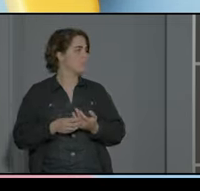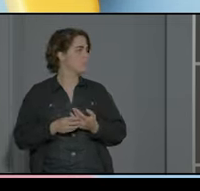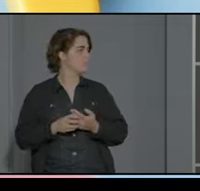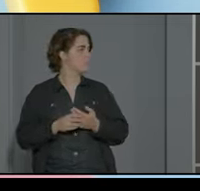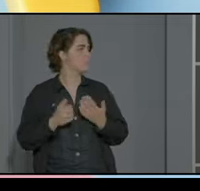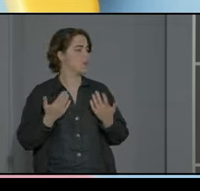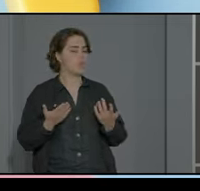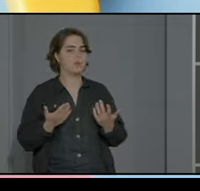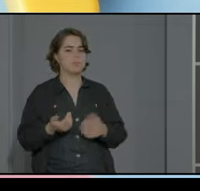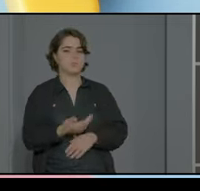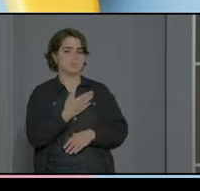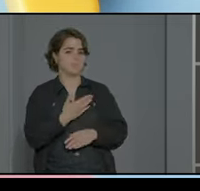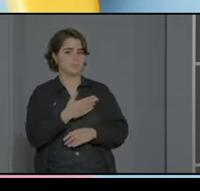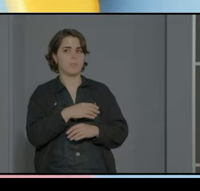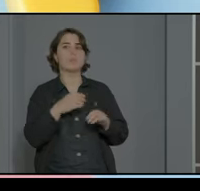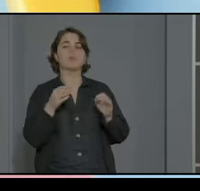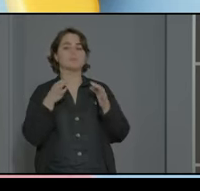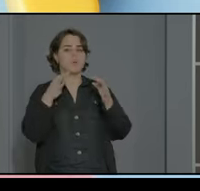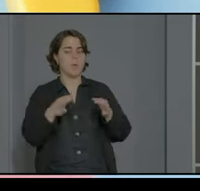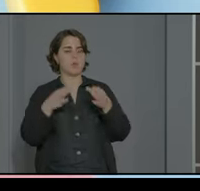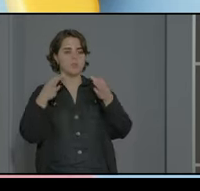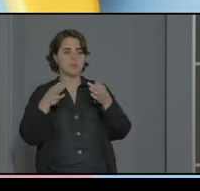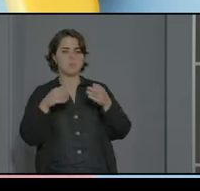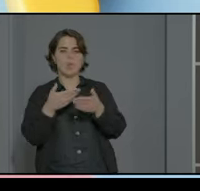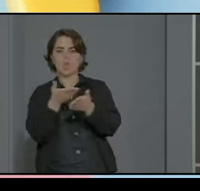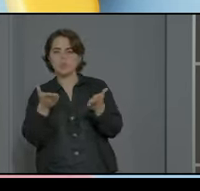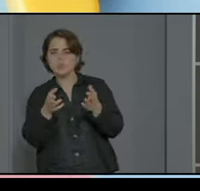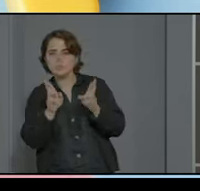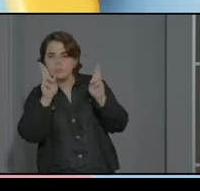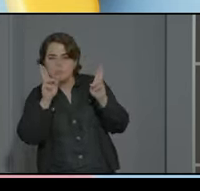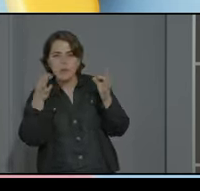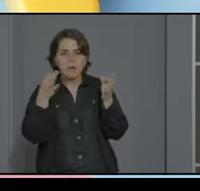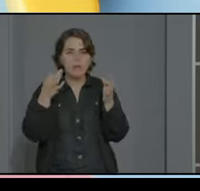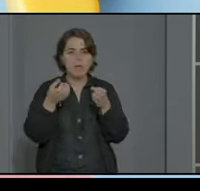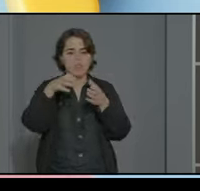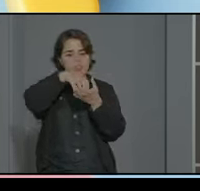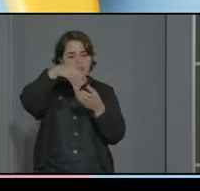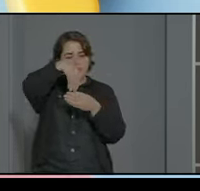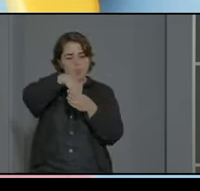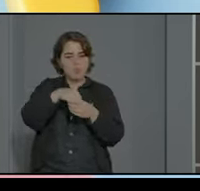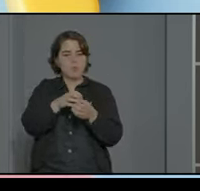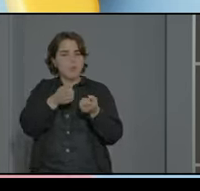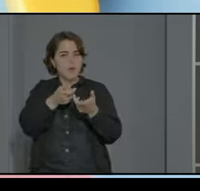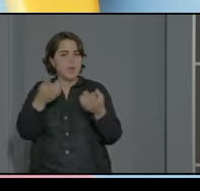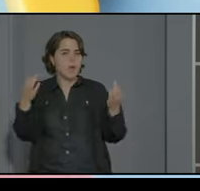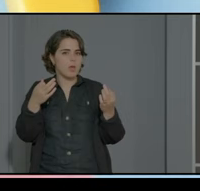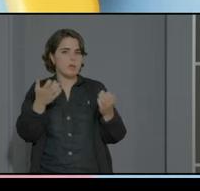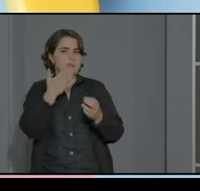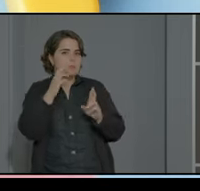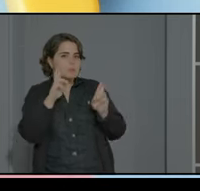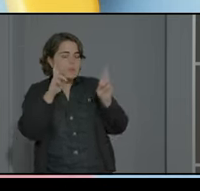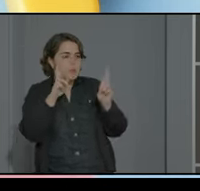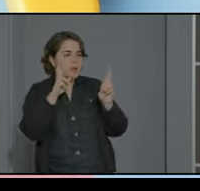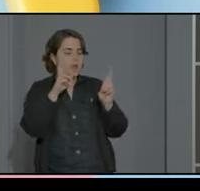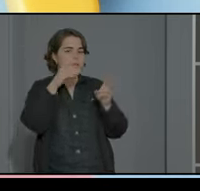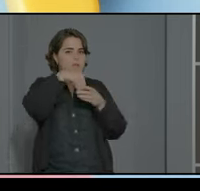entonces bueno pues en esa línea ¿qué pueden esperar y qué pueden aportar en el centro? ¿qué pueden esperar en cuanto al desarrollo ya